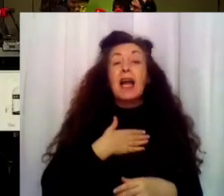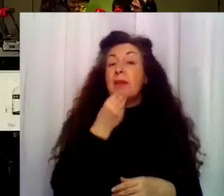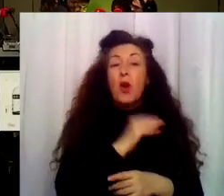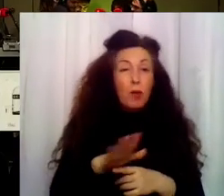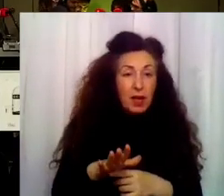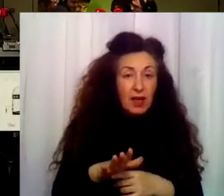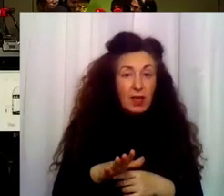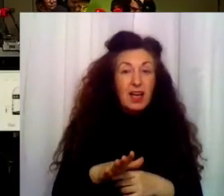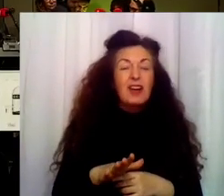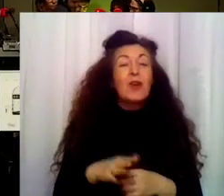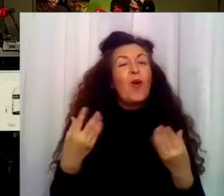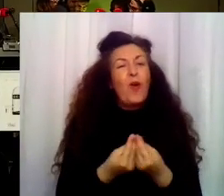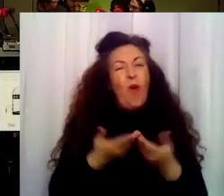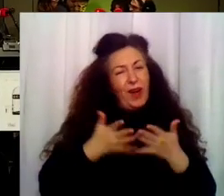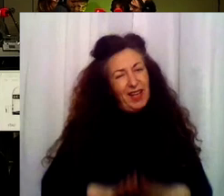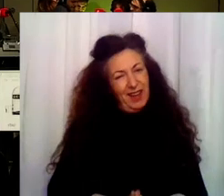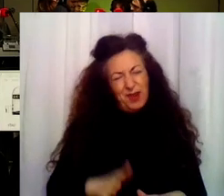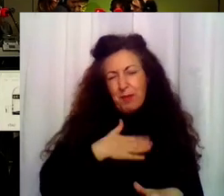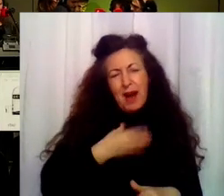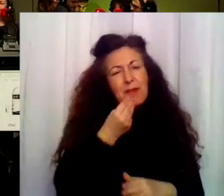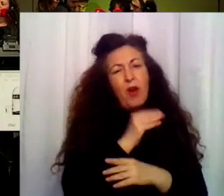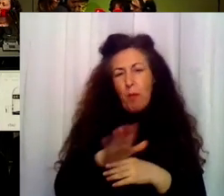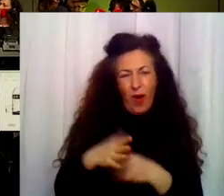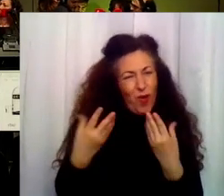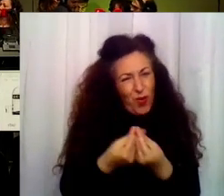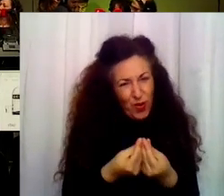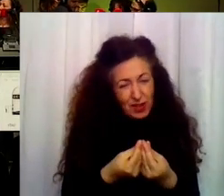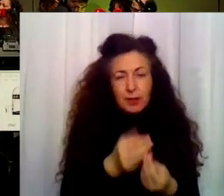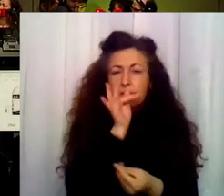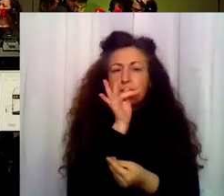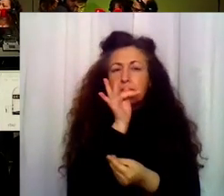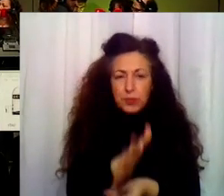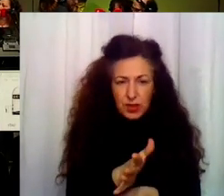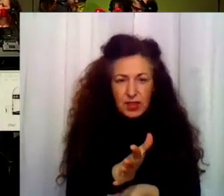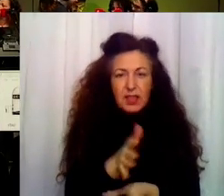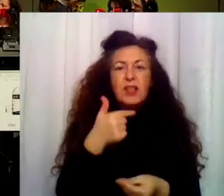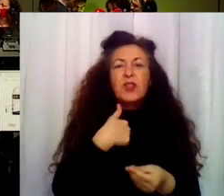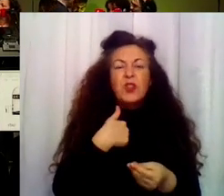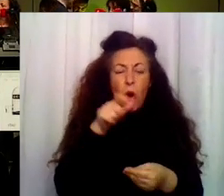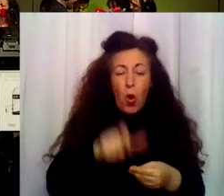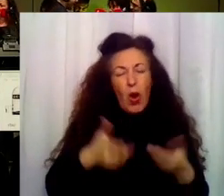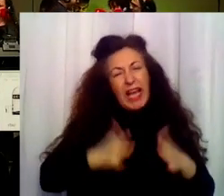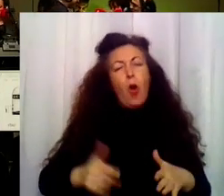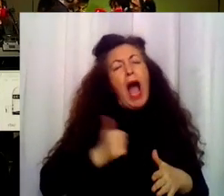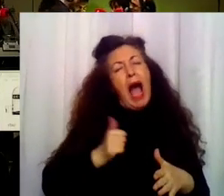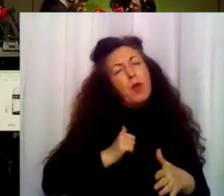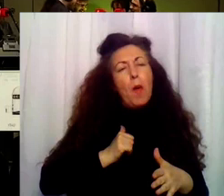que tendré al niño. Por cada vez que sí. Y eh, os prometo que ya no usaré al humo para mis líos. Lo prometo.